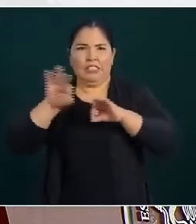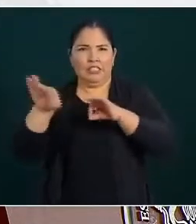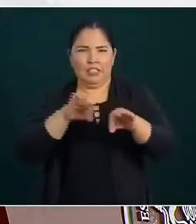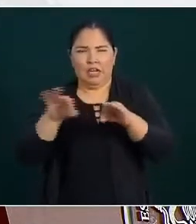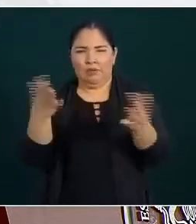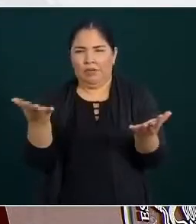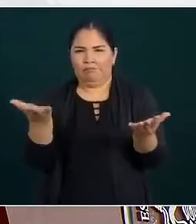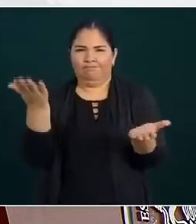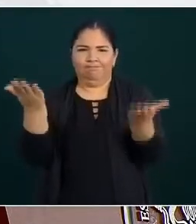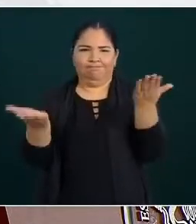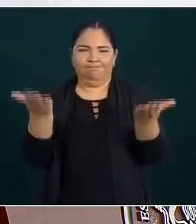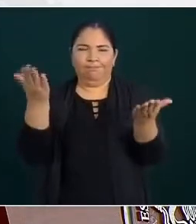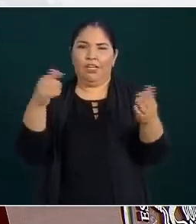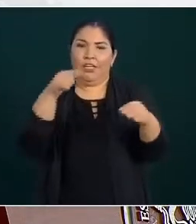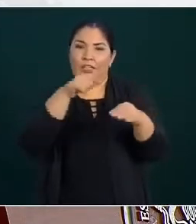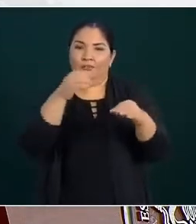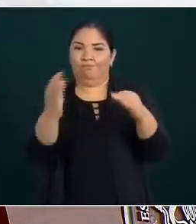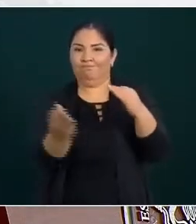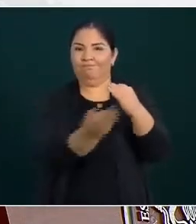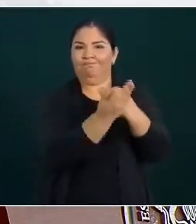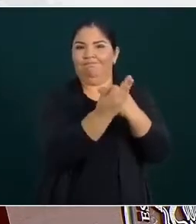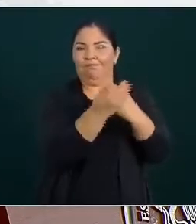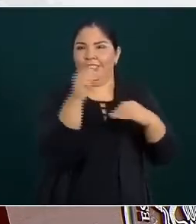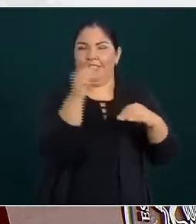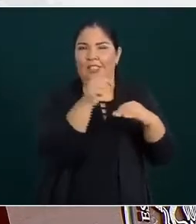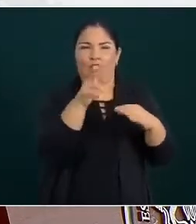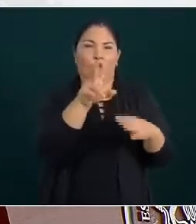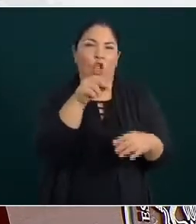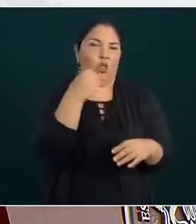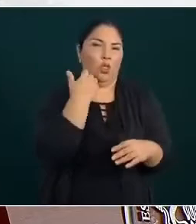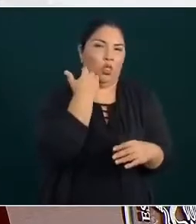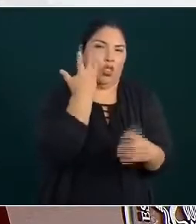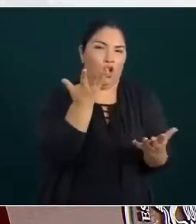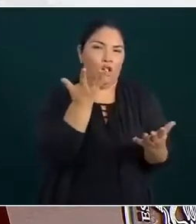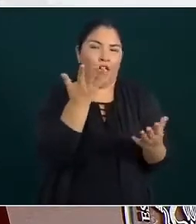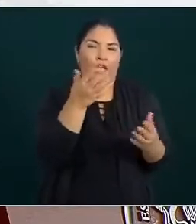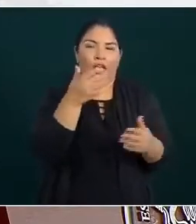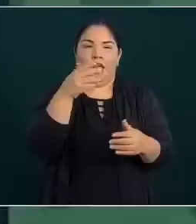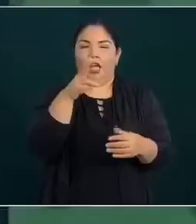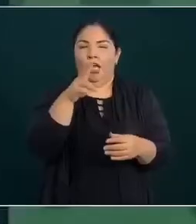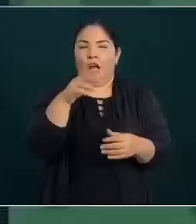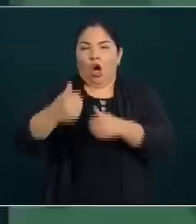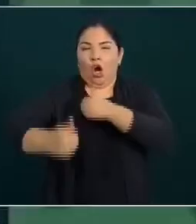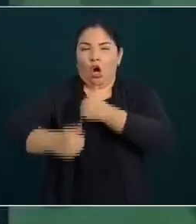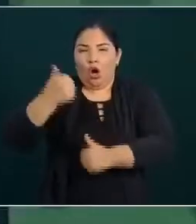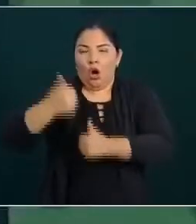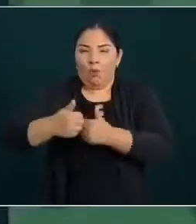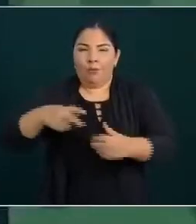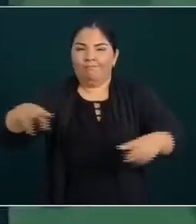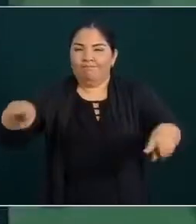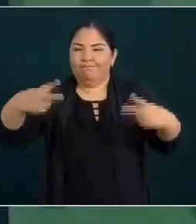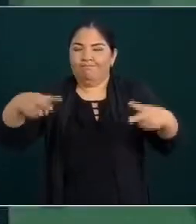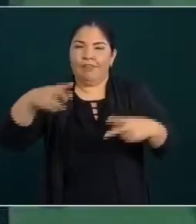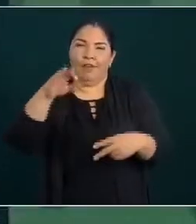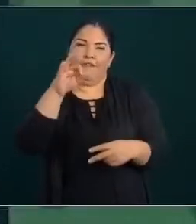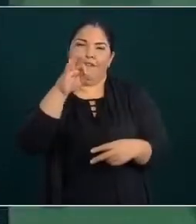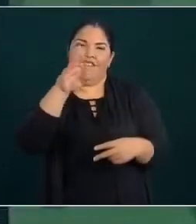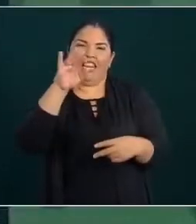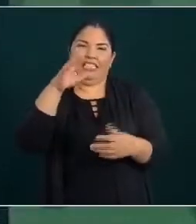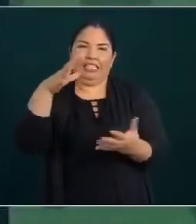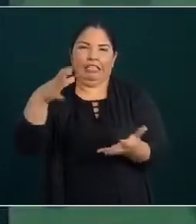Y que los que se oponen, pues lo que no quieren es que haya competencia en lo de la venta del fertilizante,